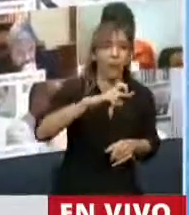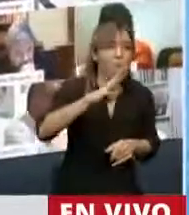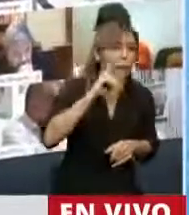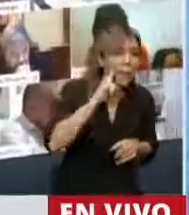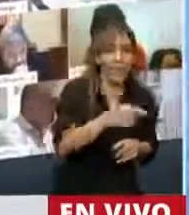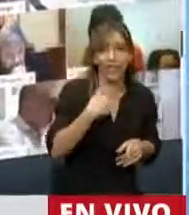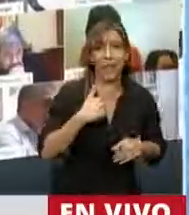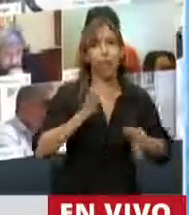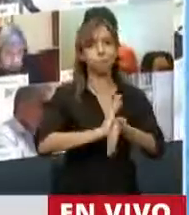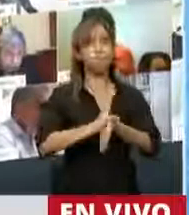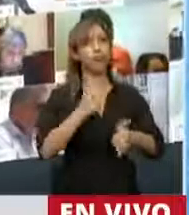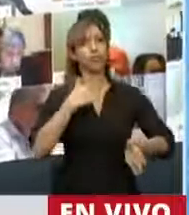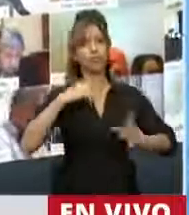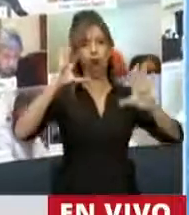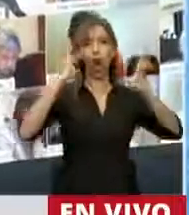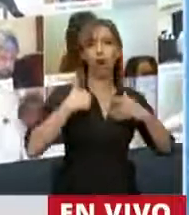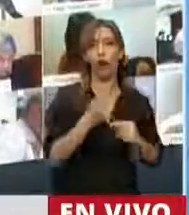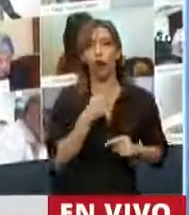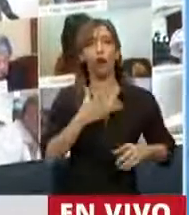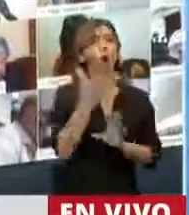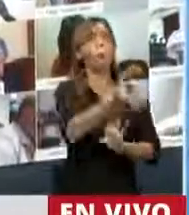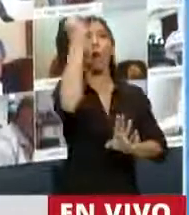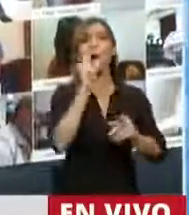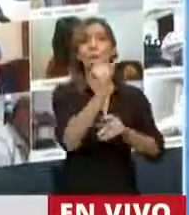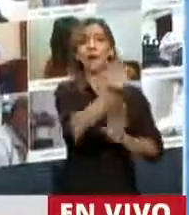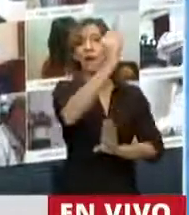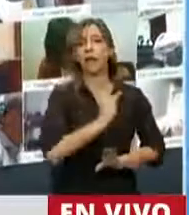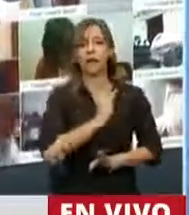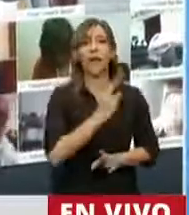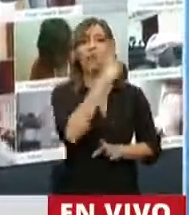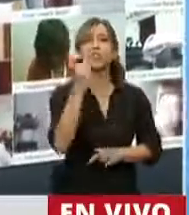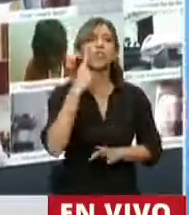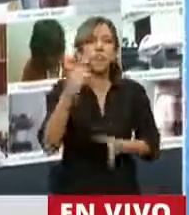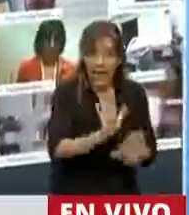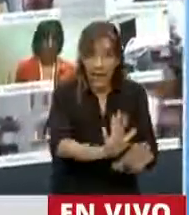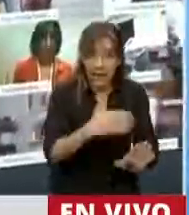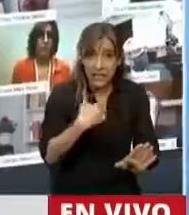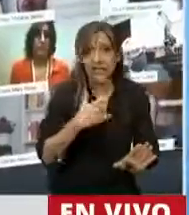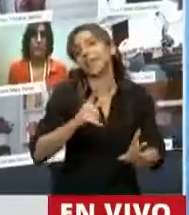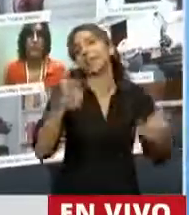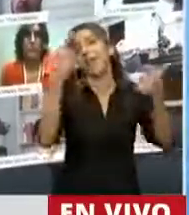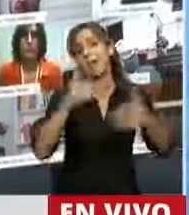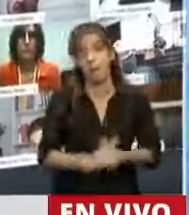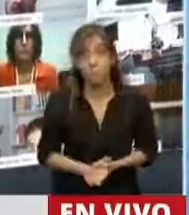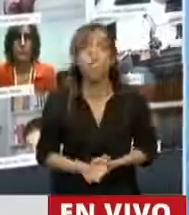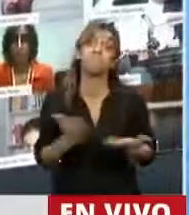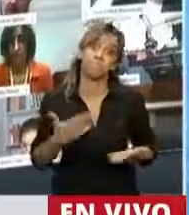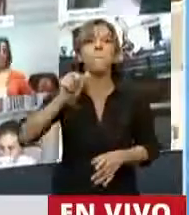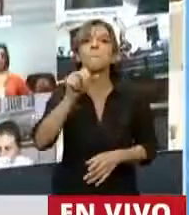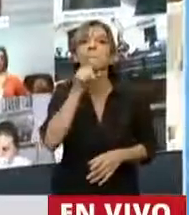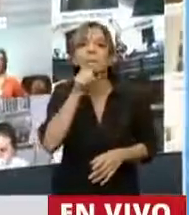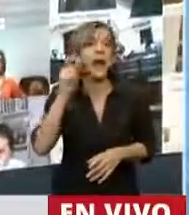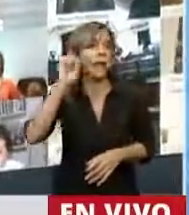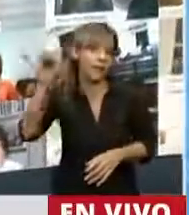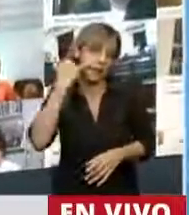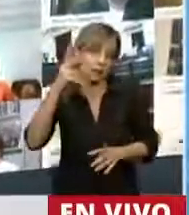yo me volví loco y salí a los mercados y tomé 100 mil millones de dólares. No puede pasar eso. 20 días antes. Y la frutilla del postre. Alfonso Prat-Gay,